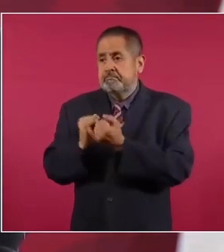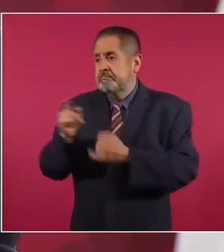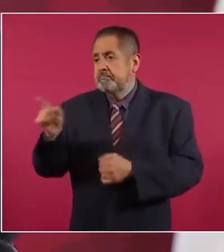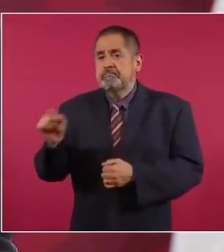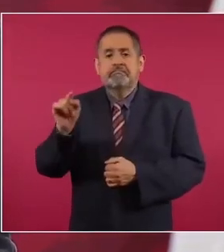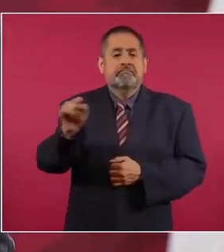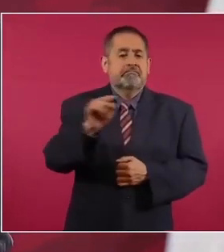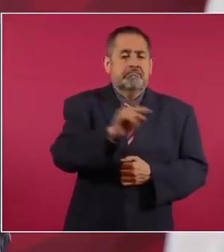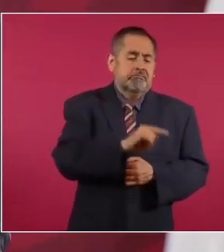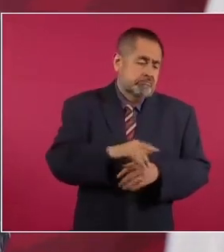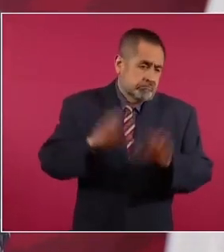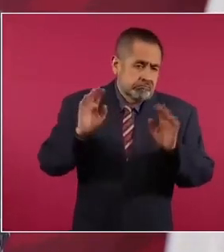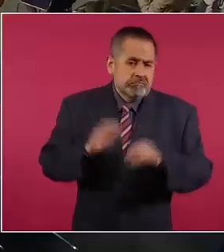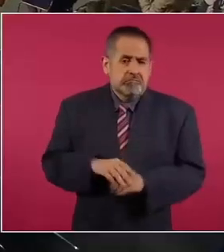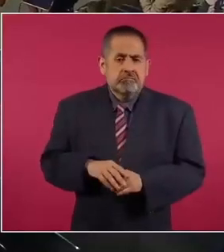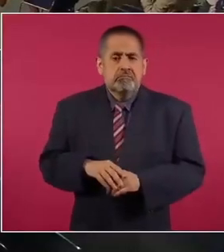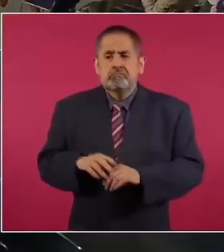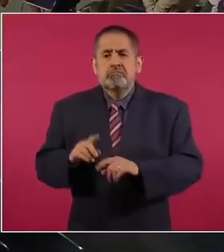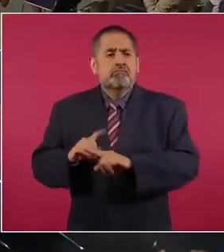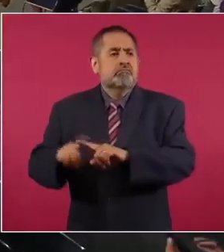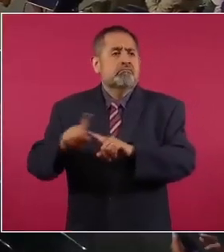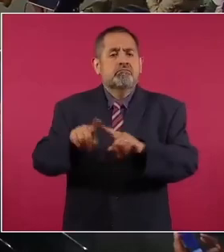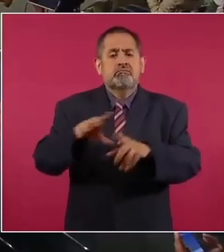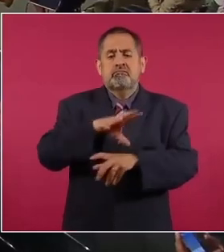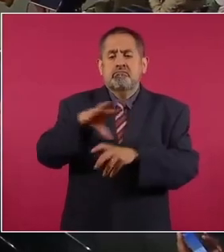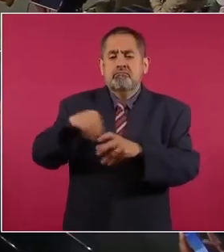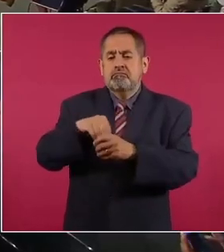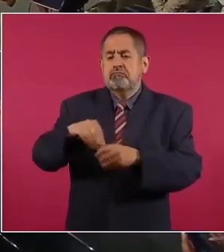Bueno, recibo informes de todo el gobierno.